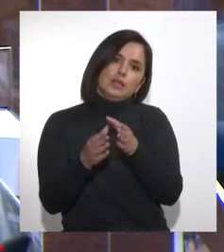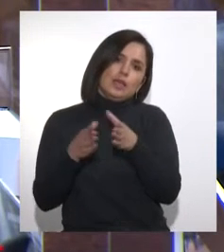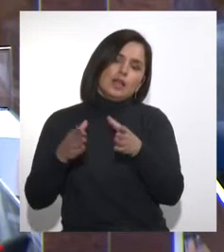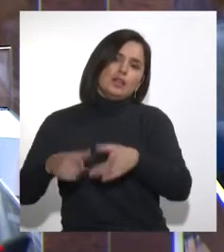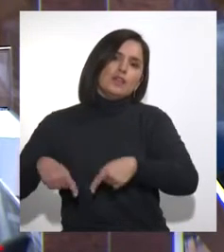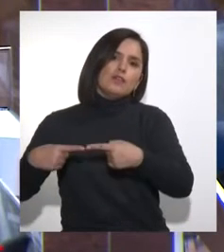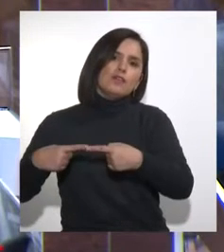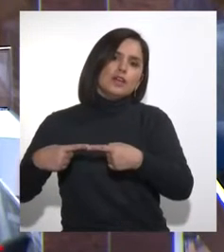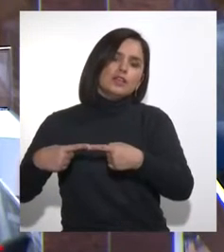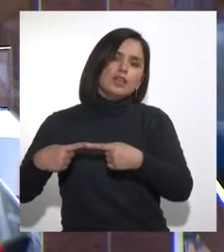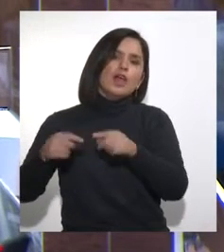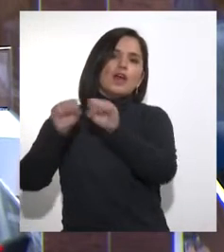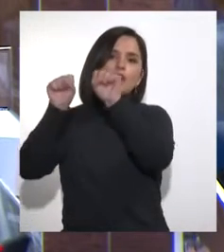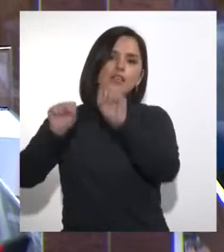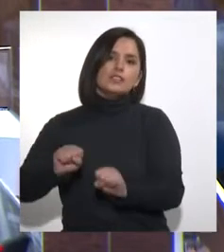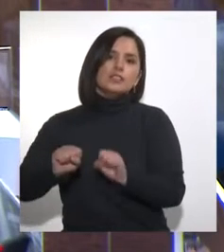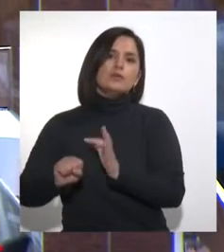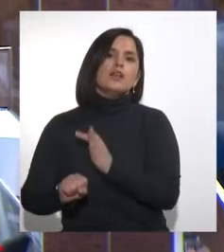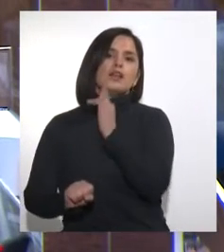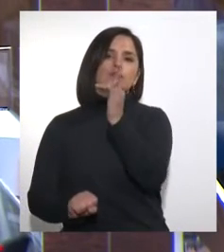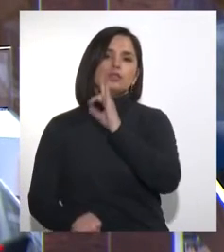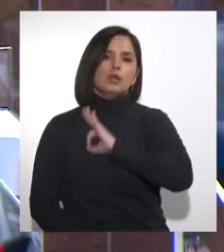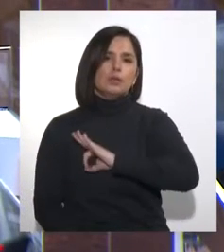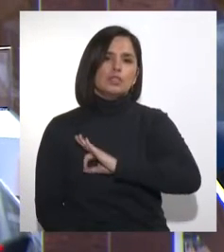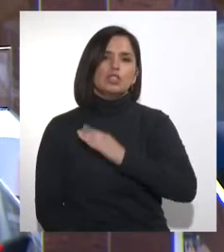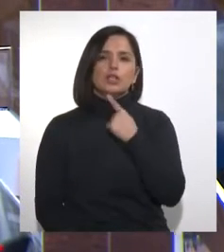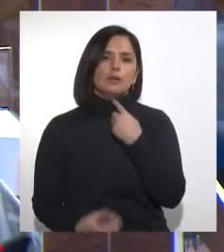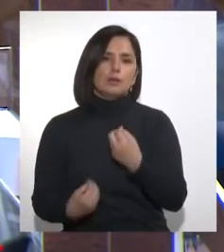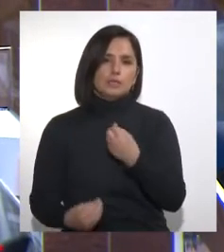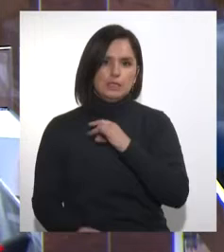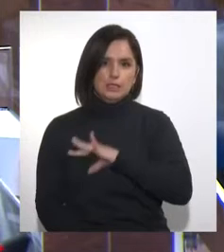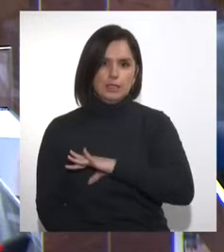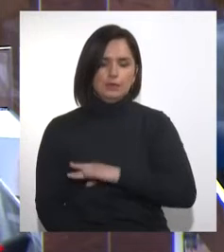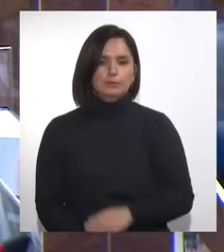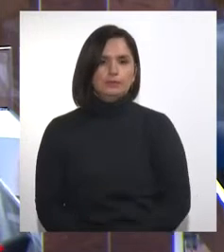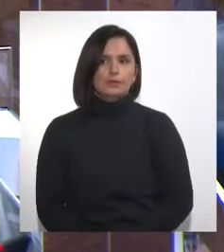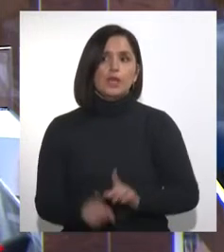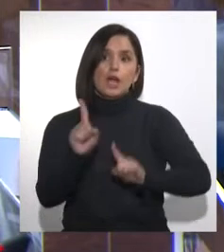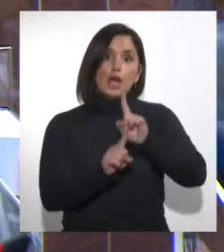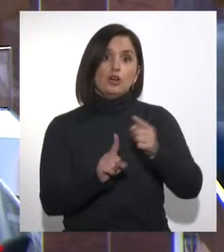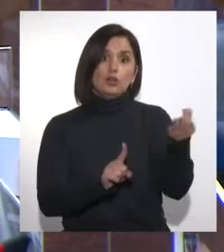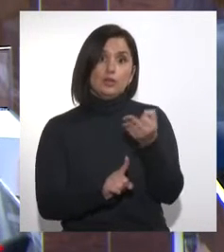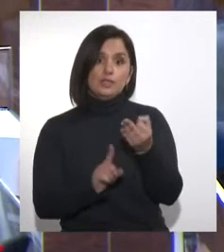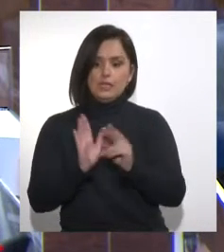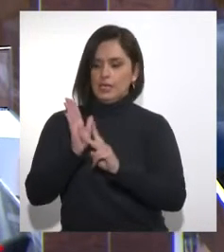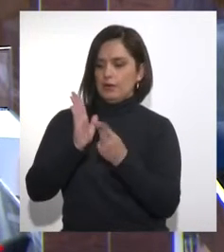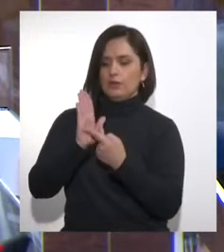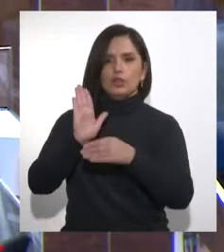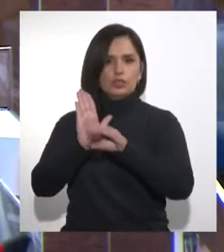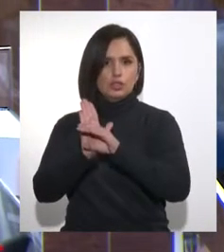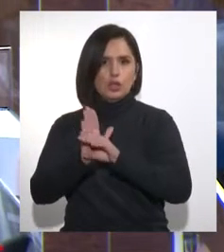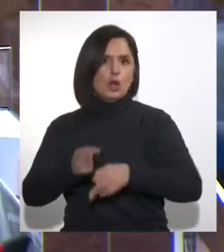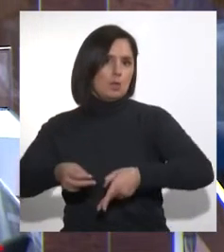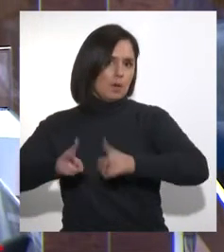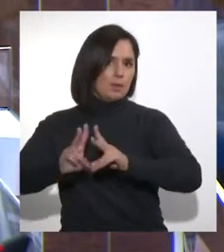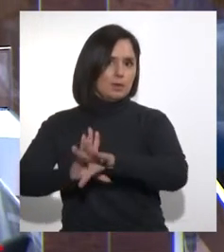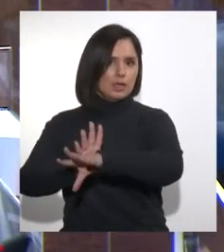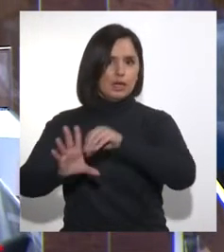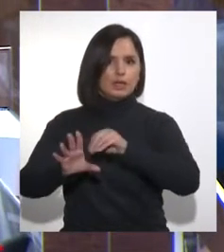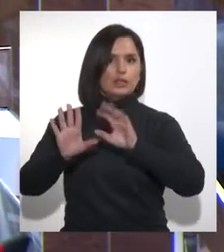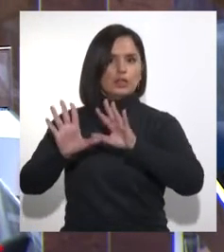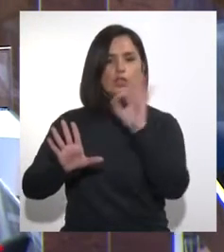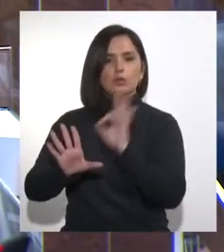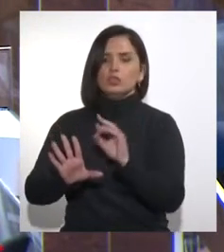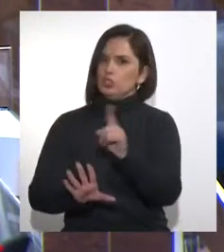sistema de futuras pensiones en Chile. Varios nos dirán que reformar la constitución para autorizar el retiro del 10% no es